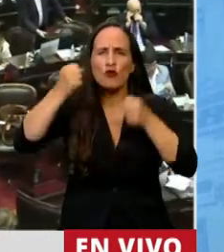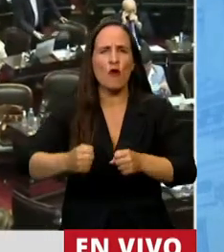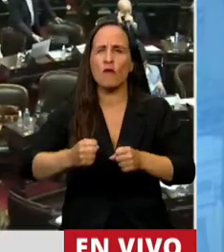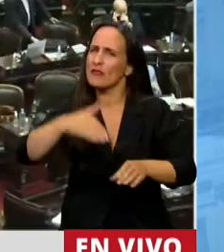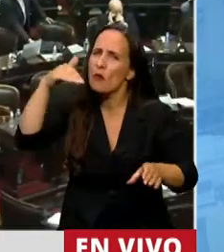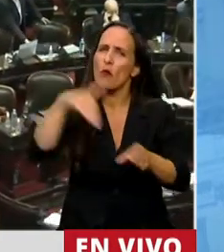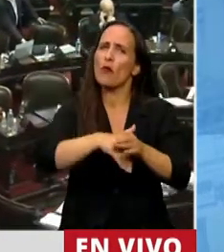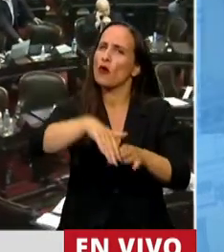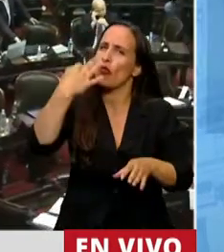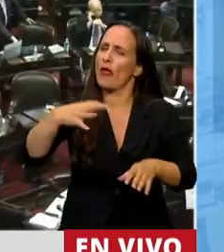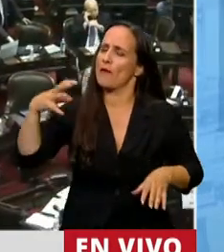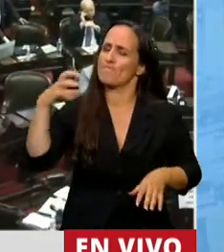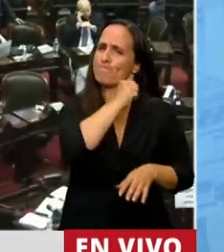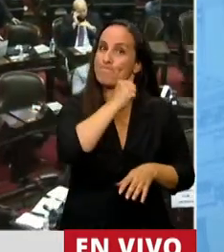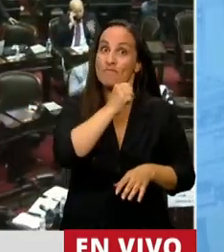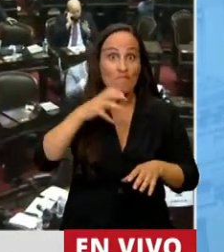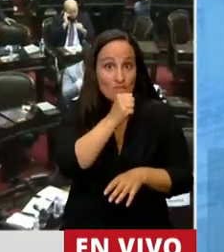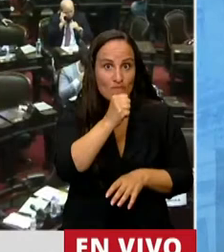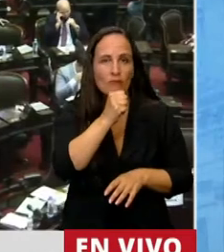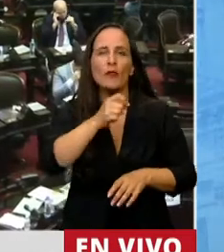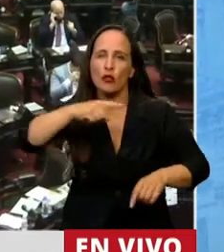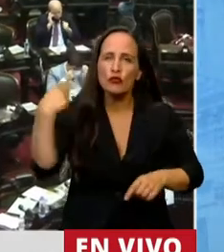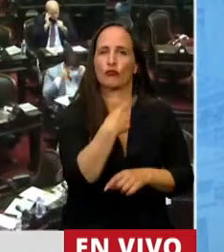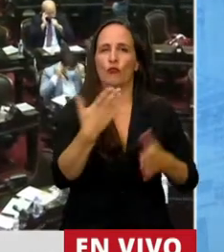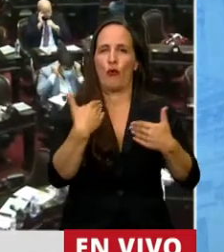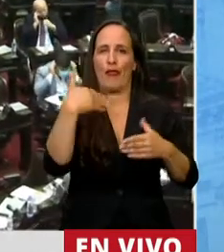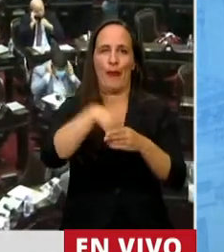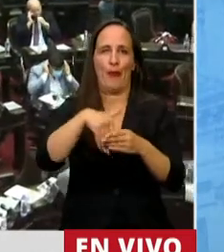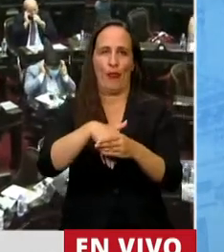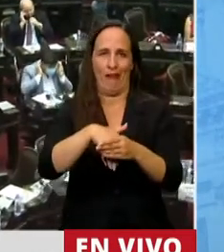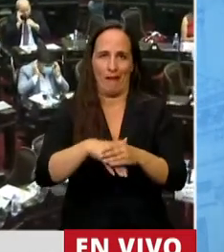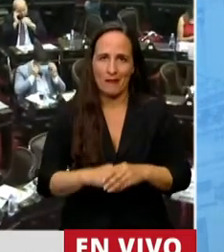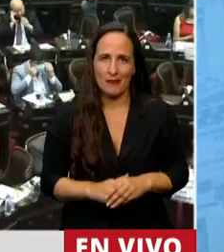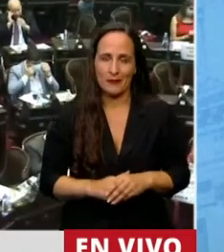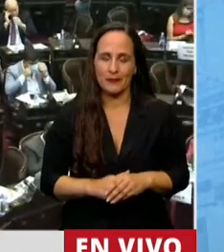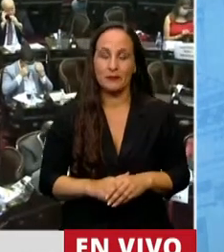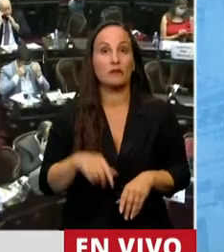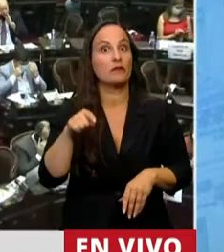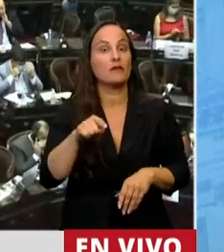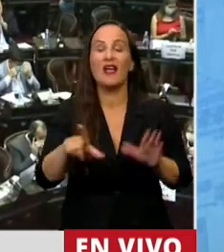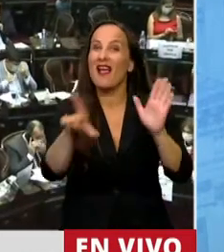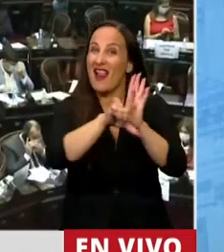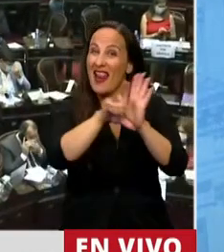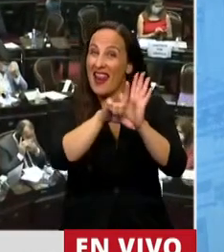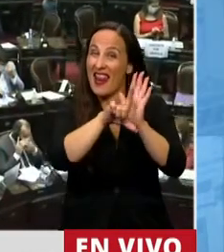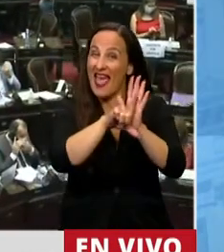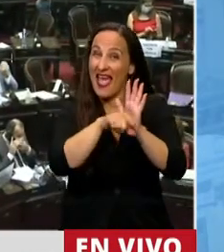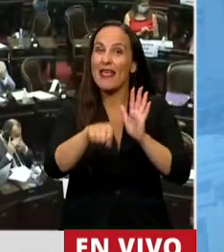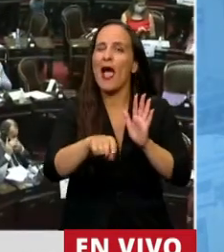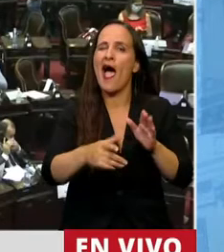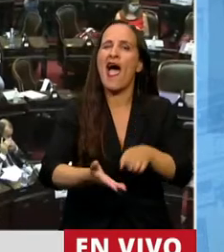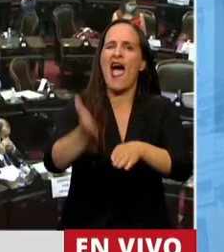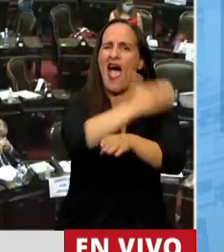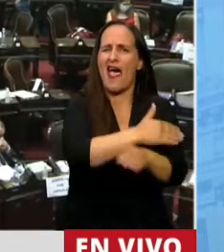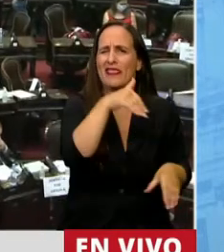aseguraría que nadie quedara afuera o impedido de votar. Vale recordar que dicha ley significó el fin del fraude